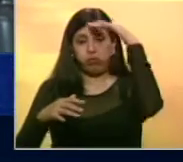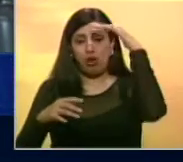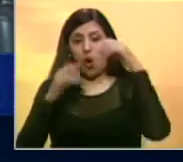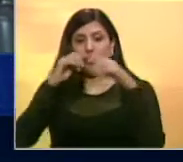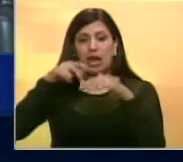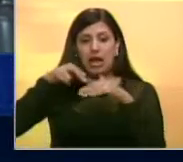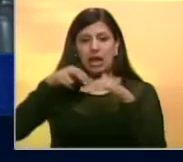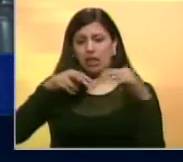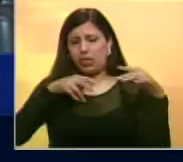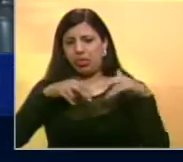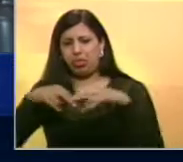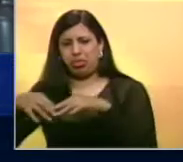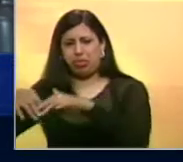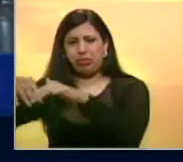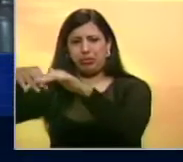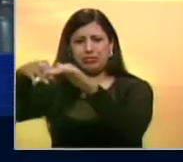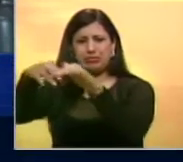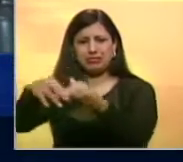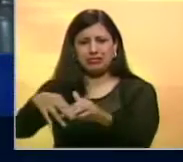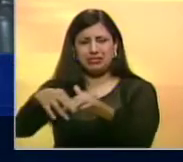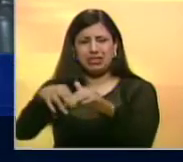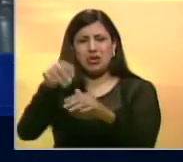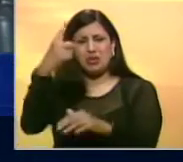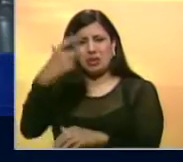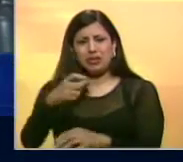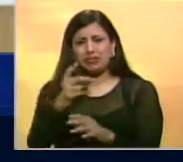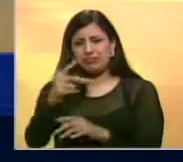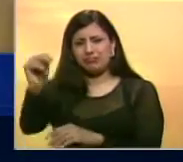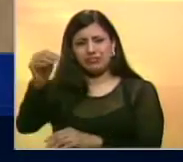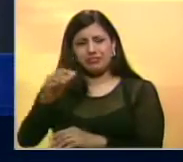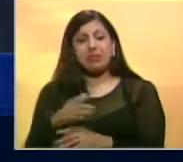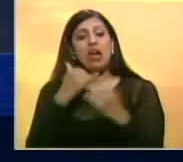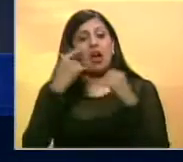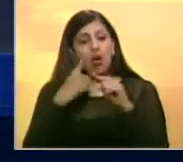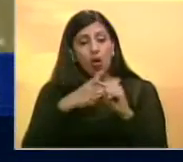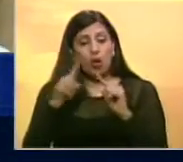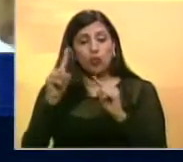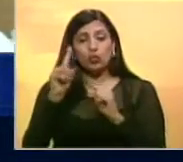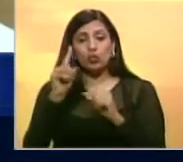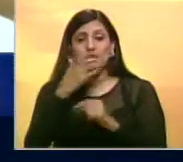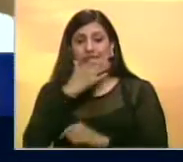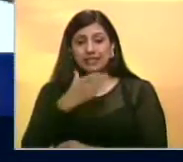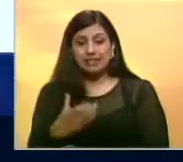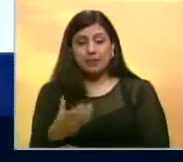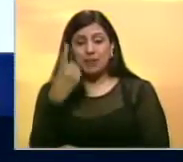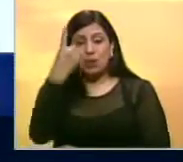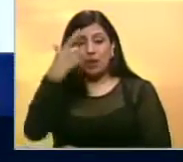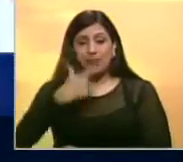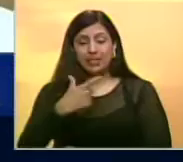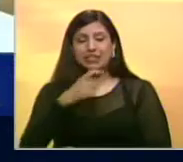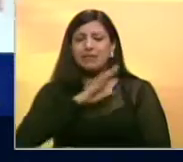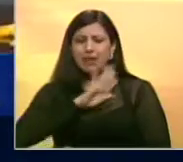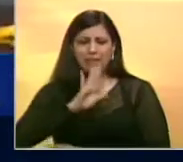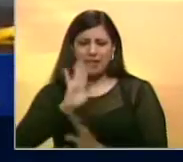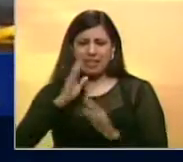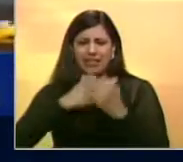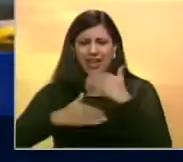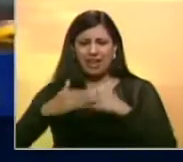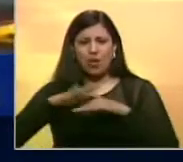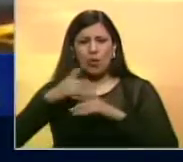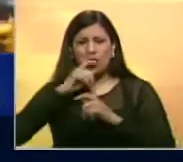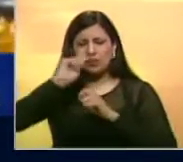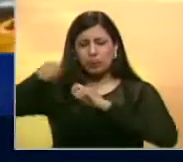considerado o un incremento súbito y bueno arrastrando uno de ellos. Por otra parte durante diciembre solo una persona resultó herida por